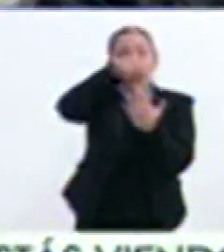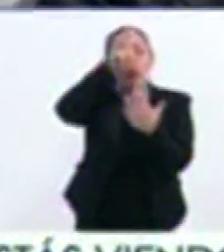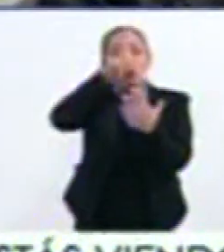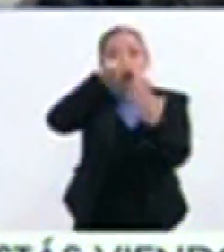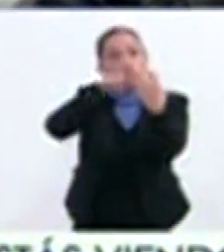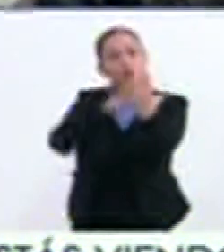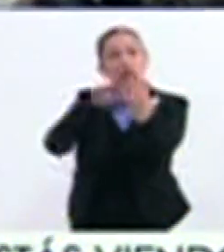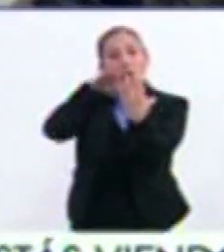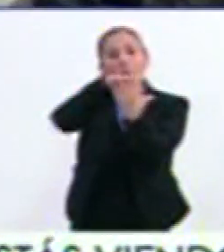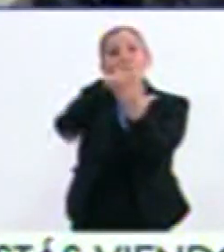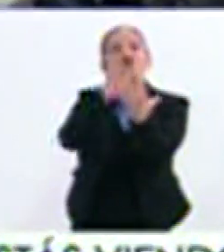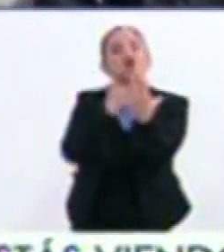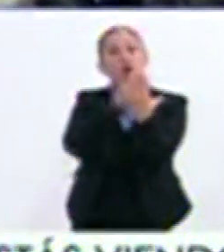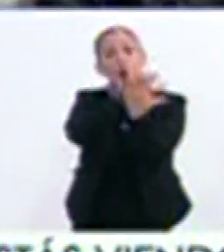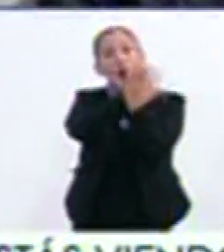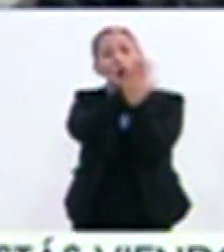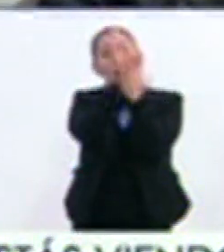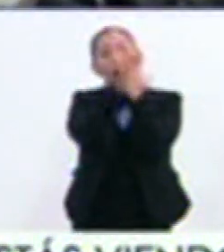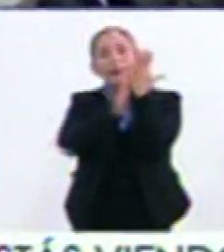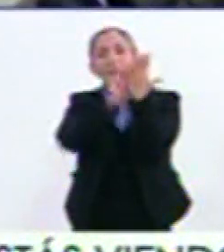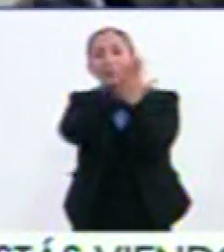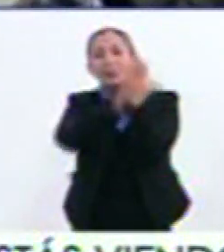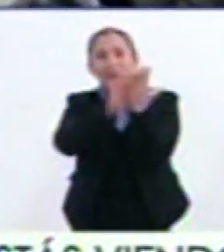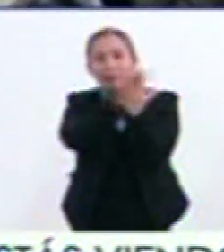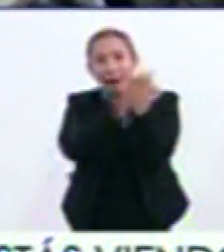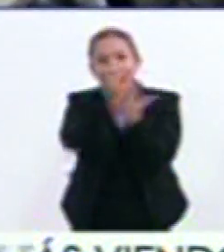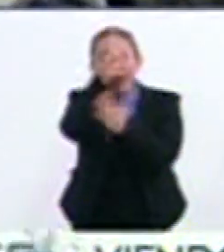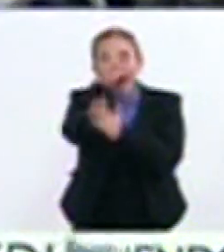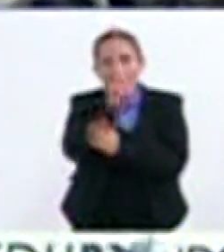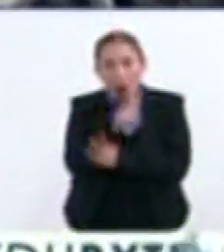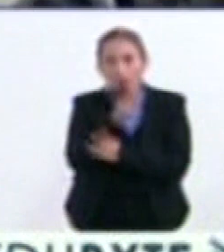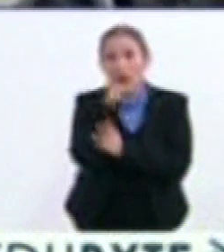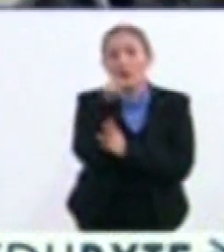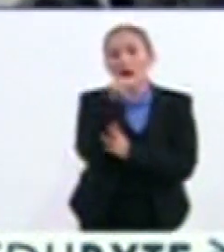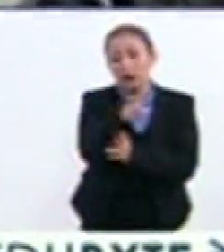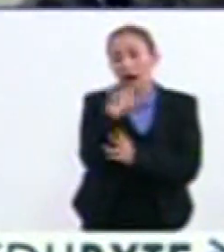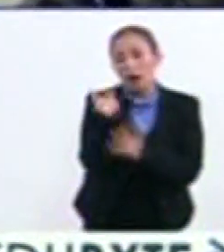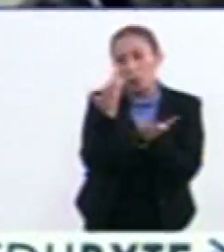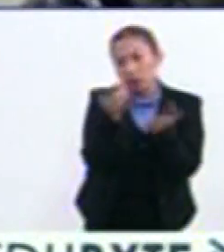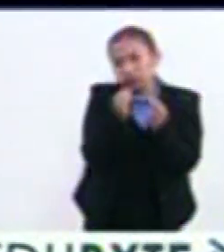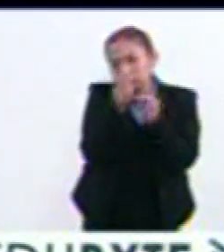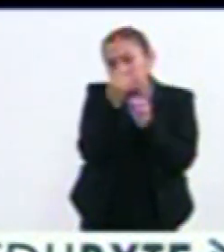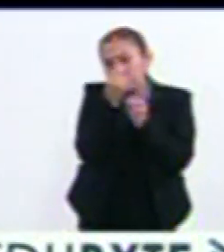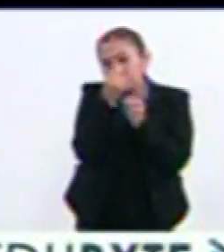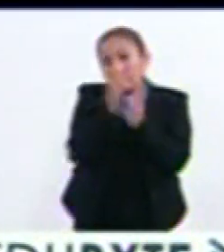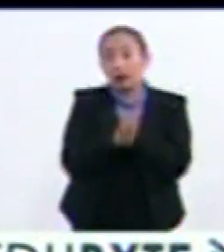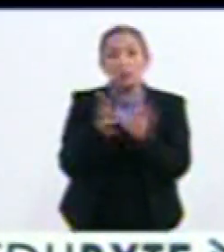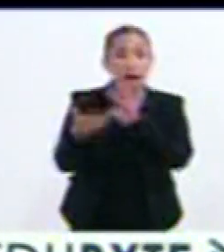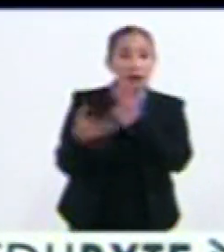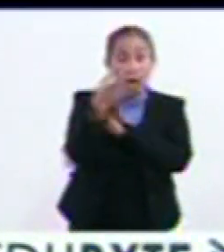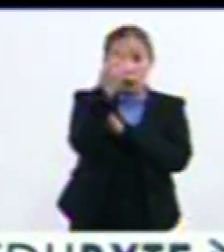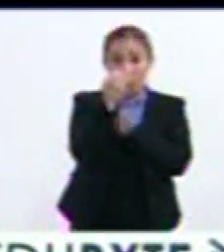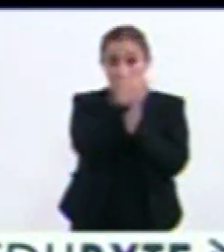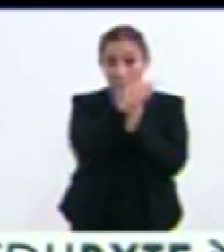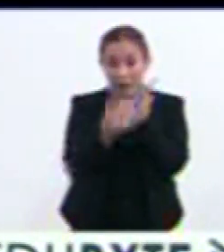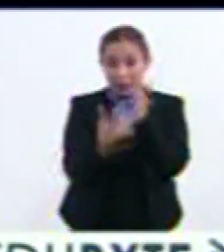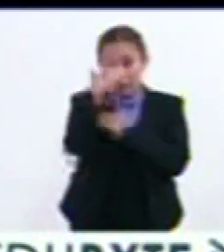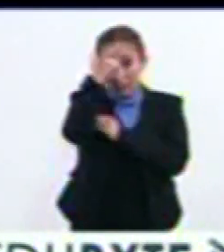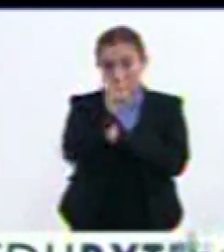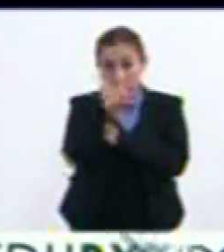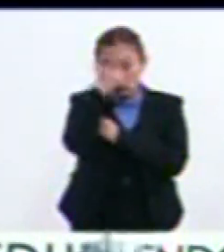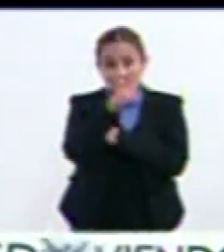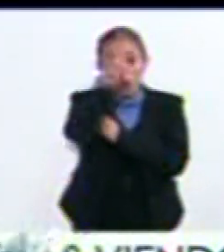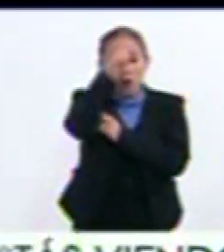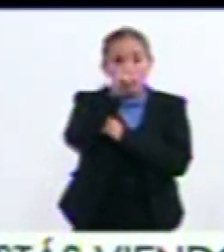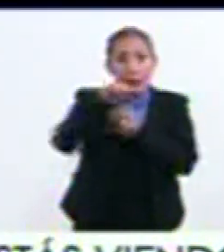pasar la roja Es la que le va a dar la tonalidad a la luna en algunos minutos Alrededor de las 9.30 de la noche,